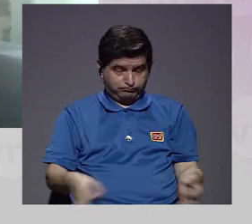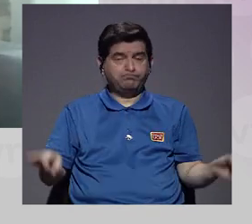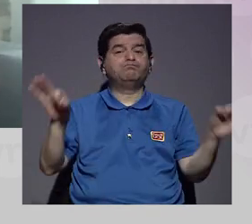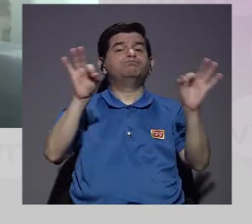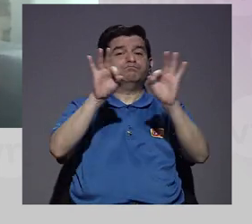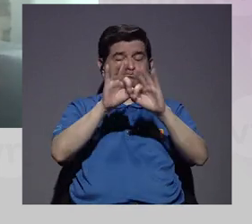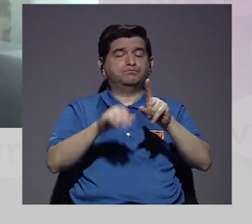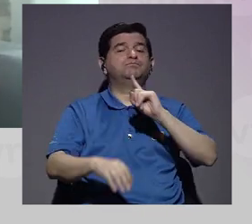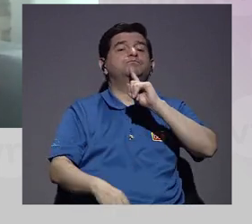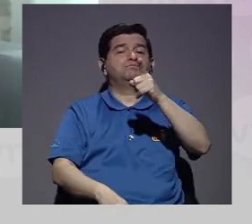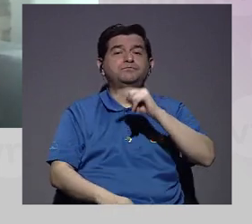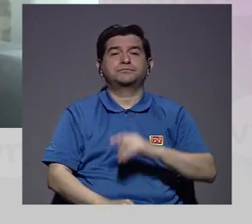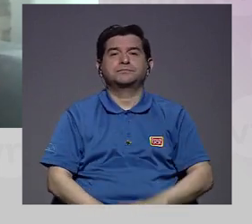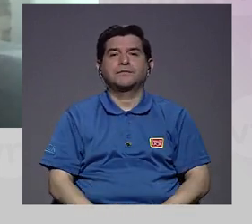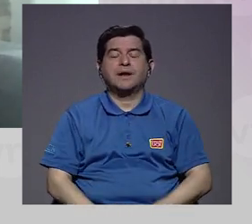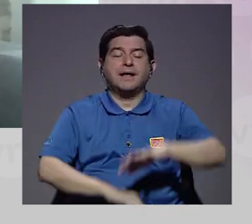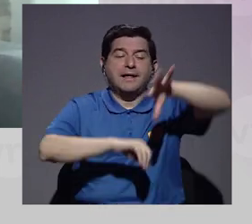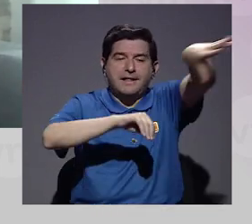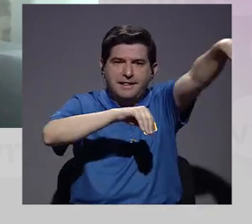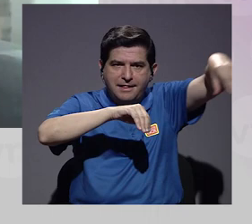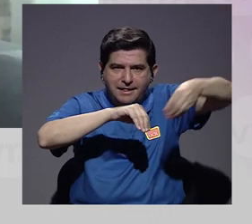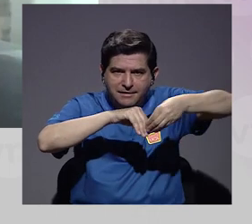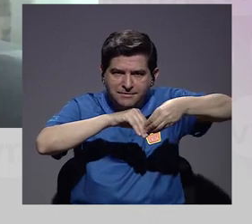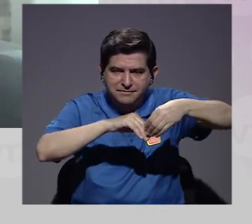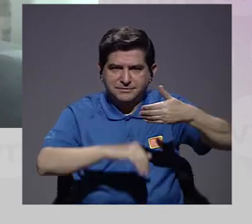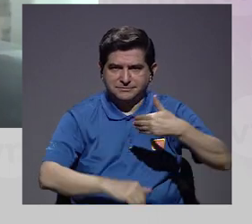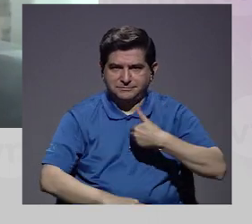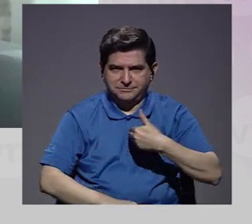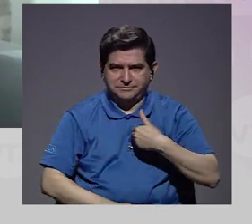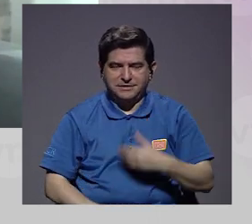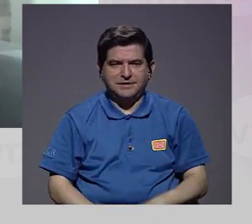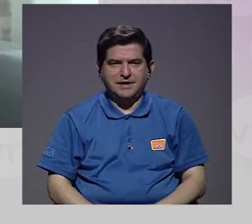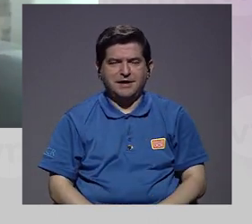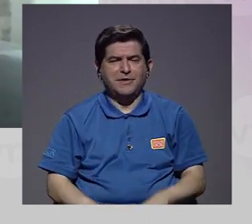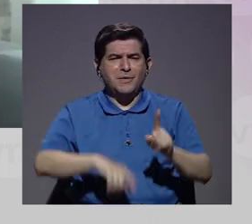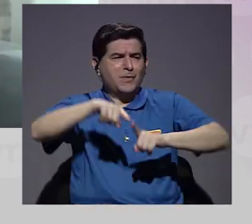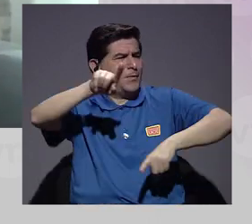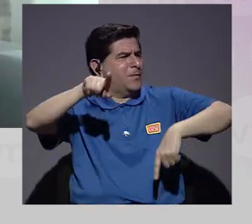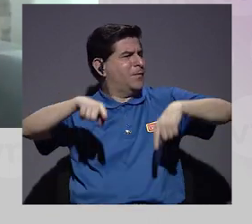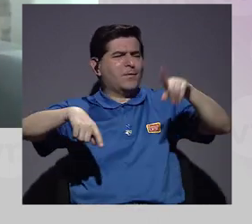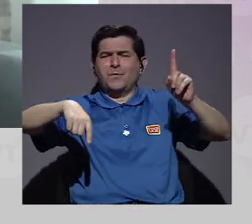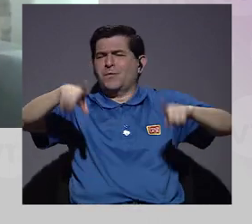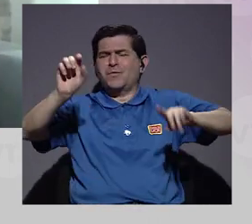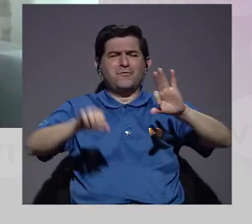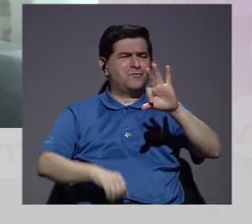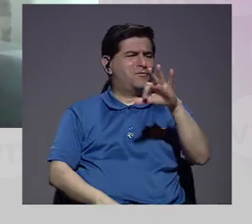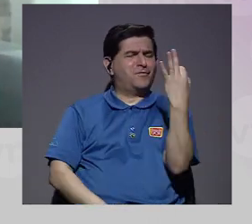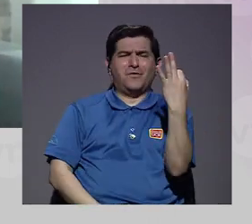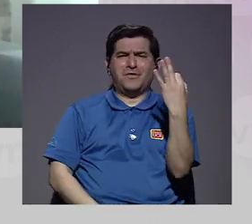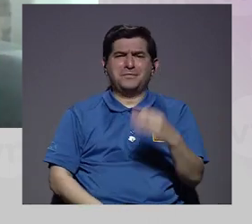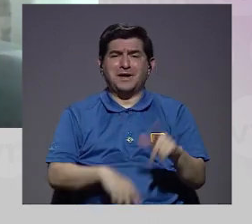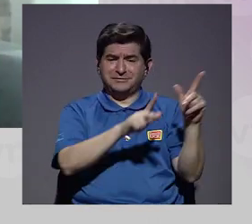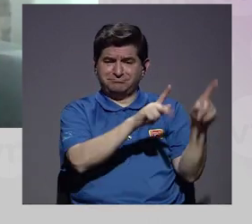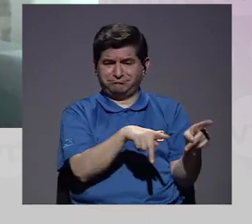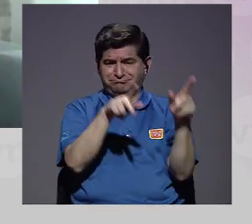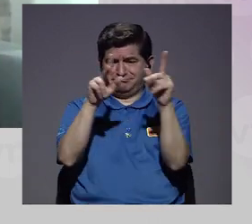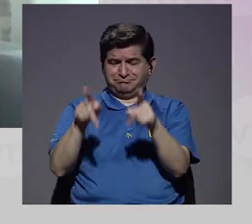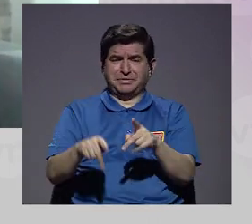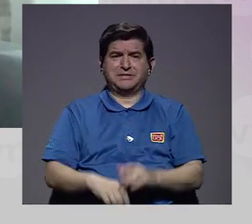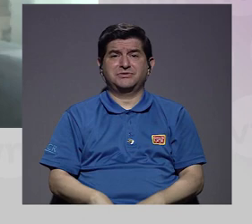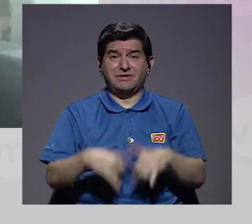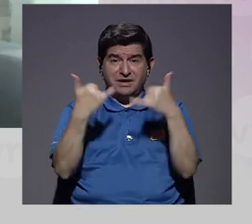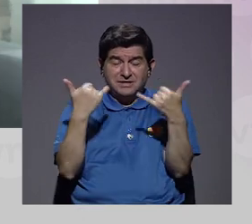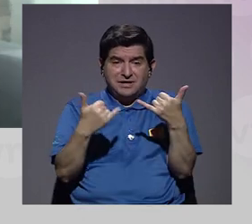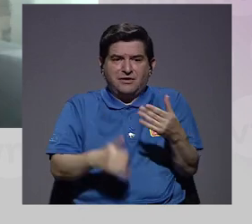importante empezar diciendo que además hay una gran diversidad de formas en que las